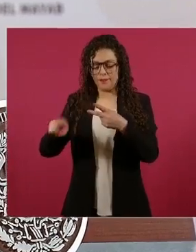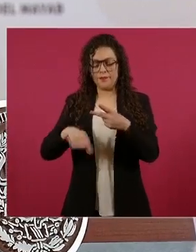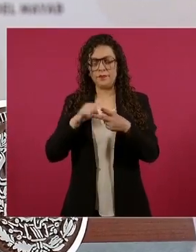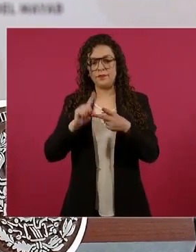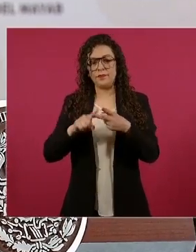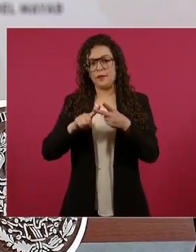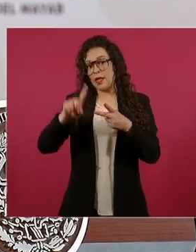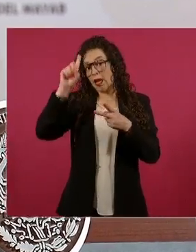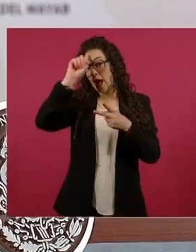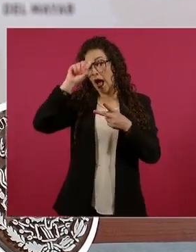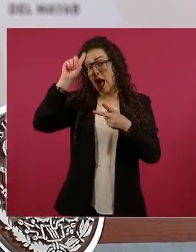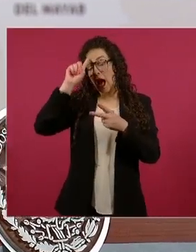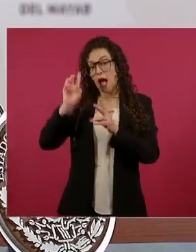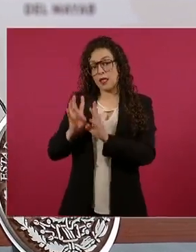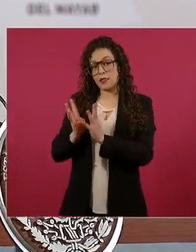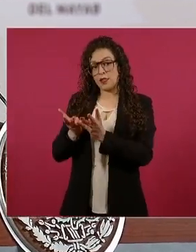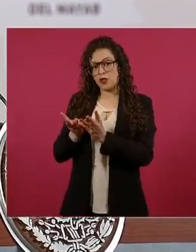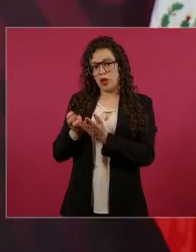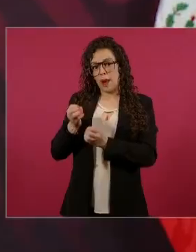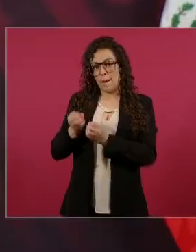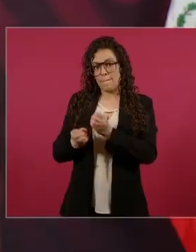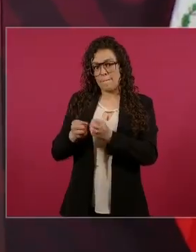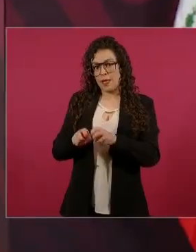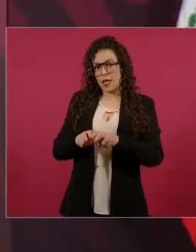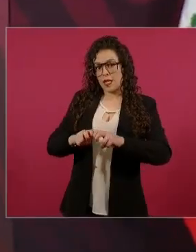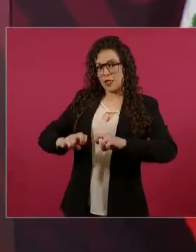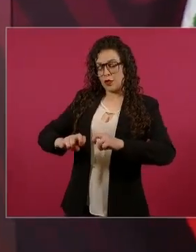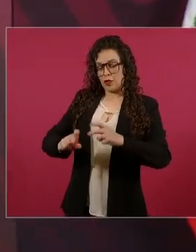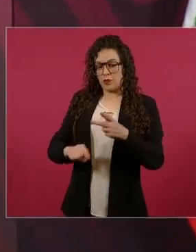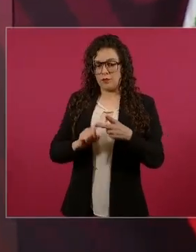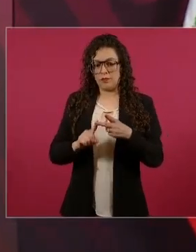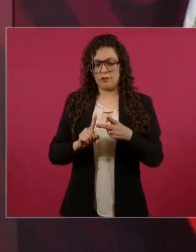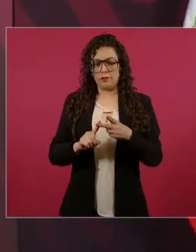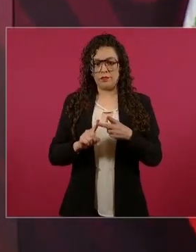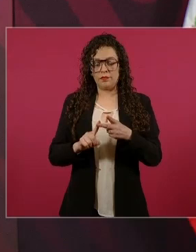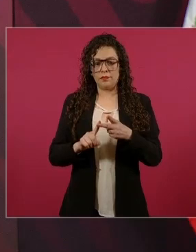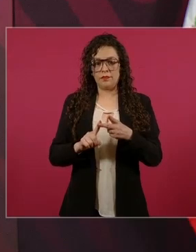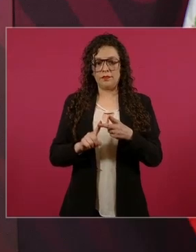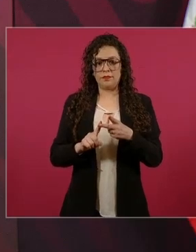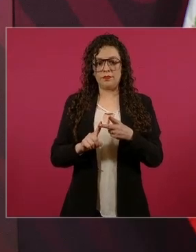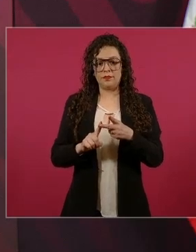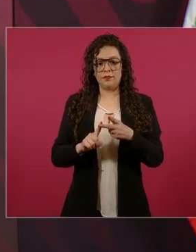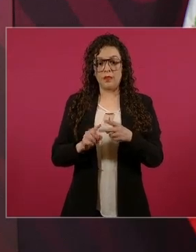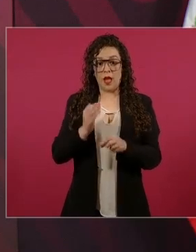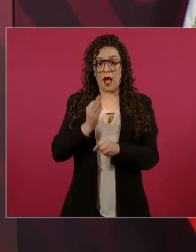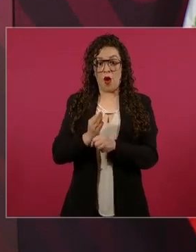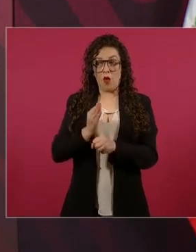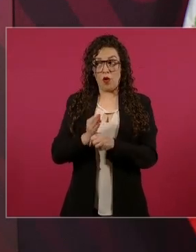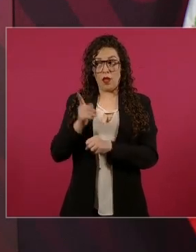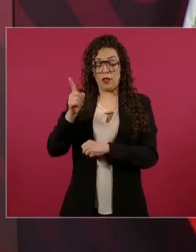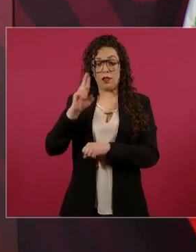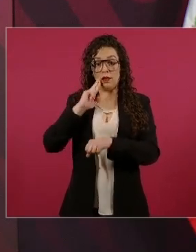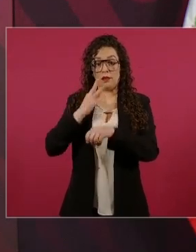es el consejero ahora en el Poder Judicial,